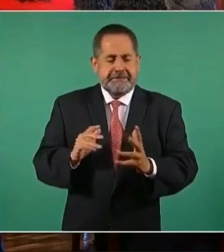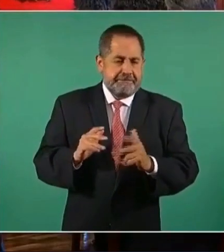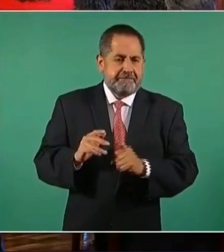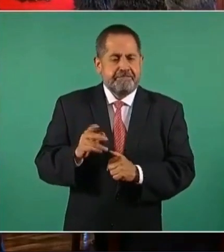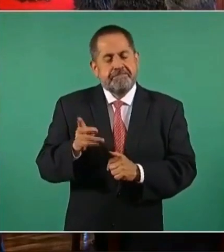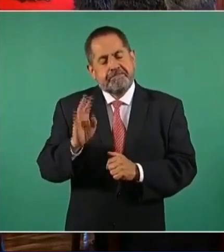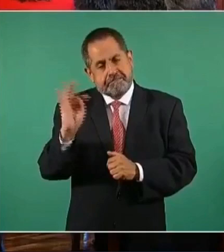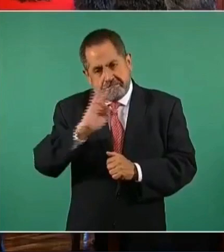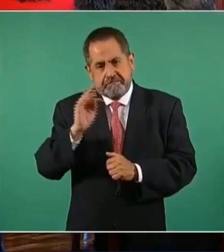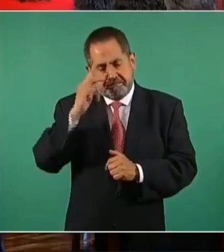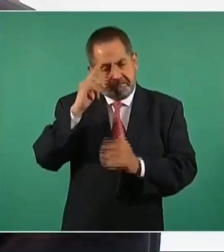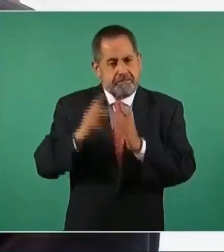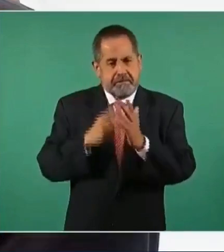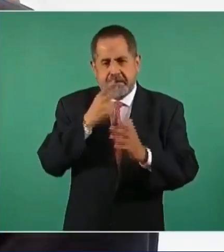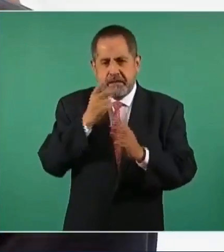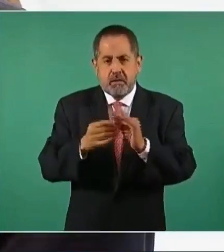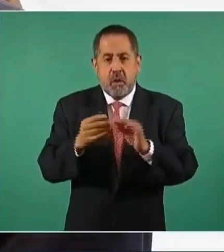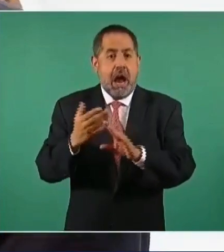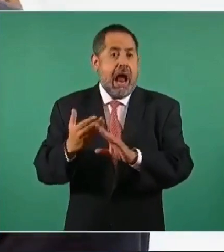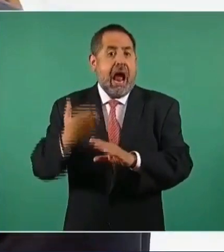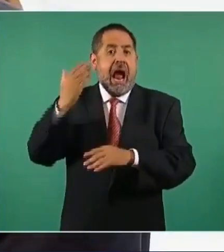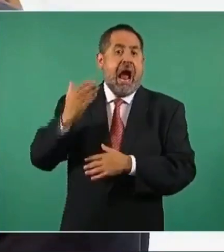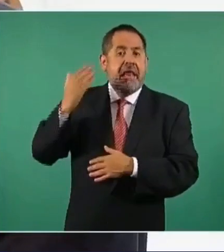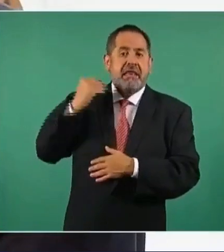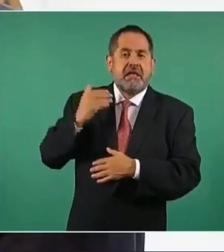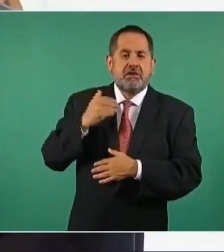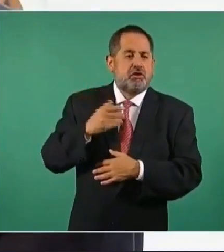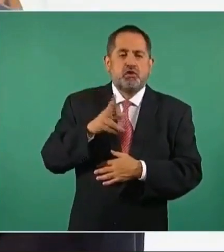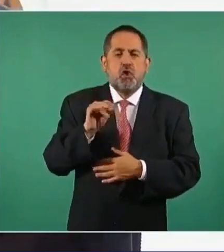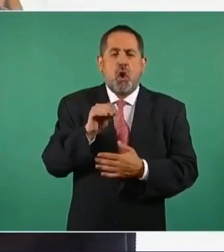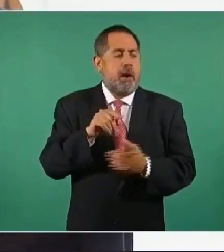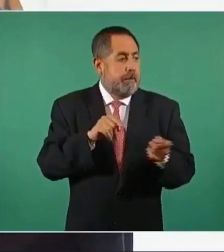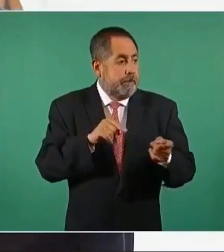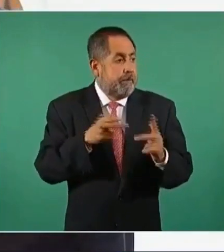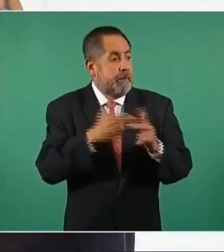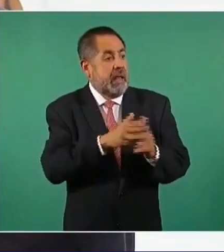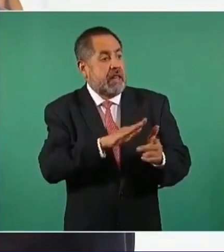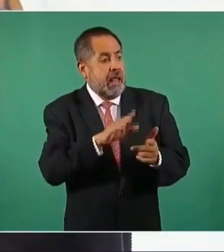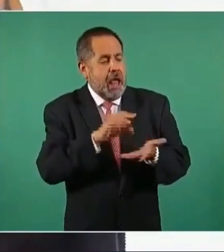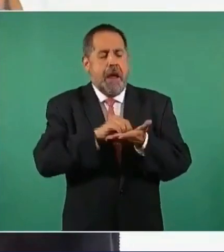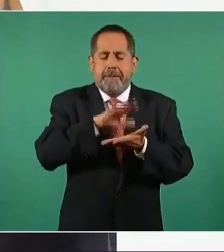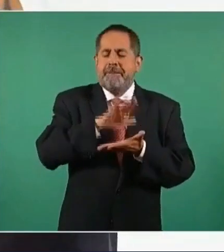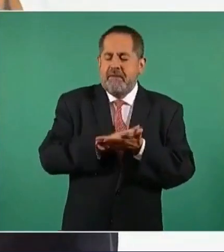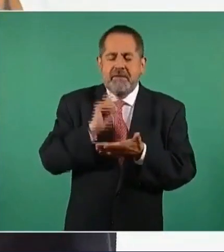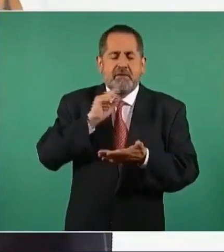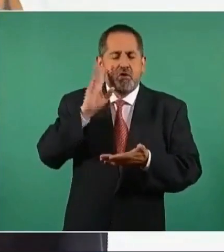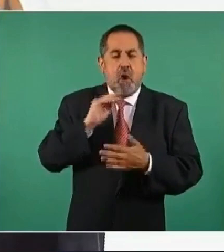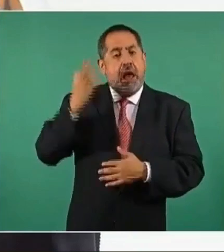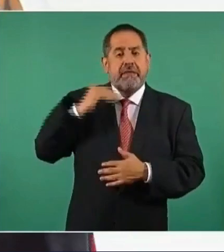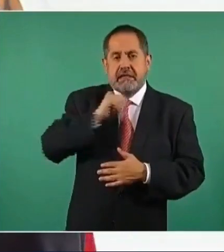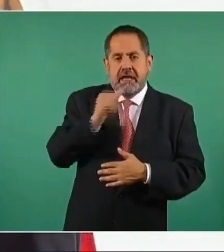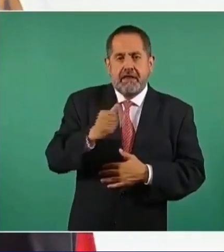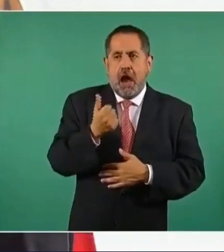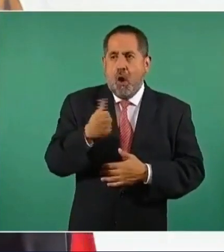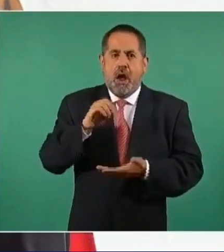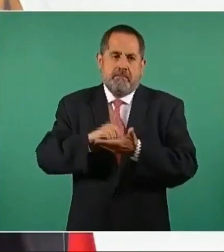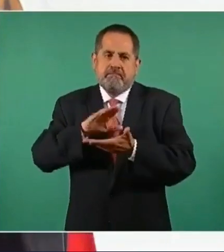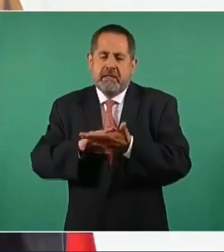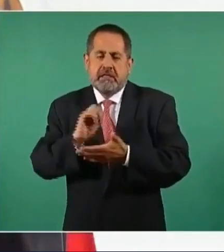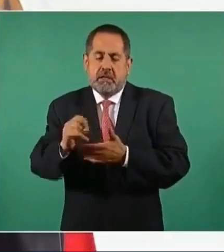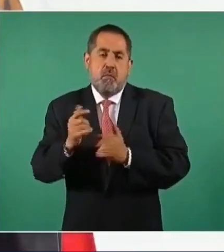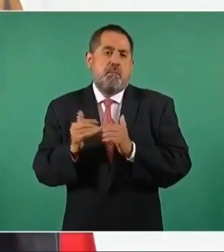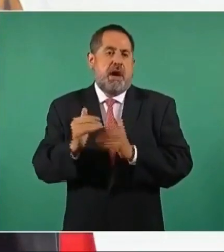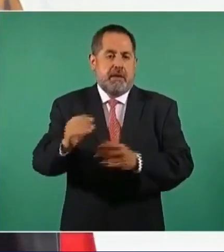reitero, antes no se clasificaba como ahora, la extorsión que aumentó en 28 por